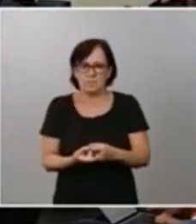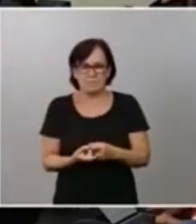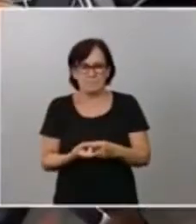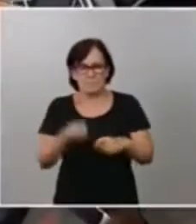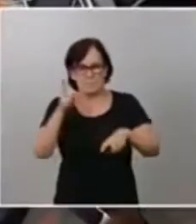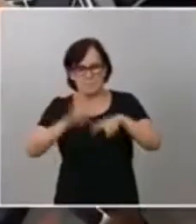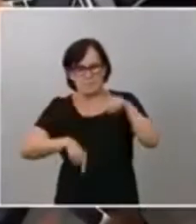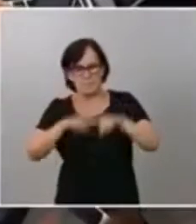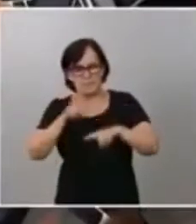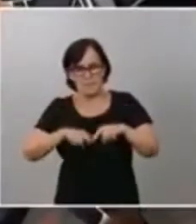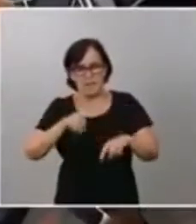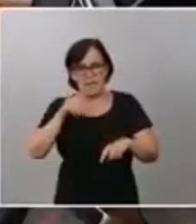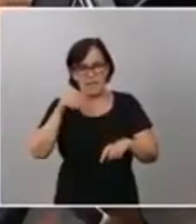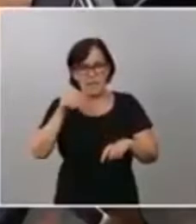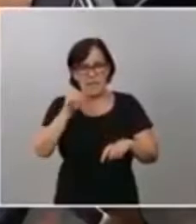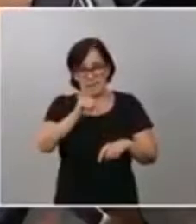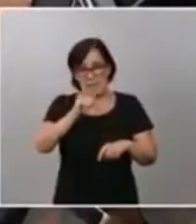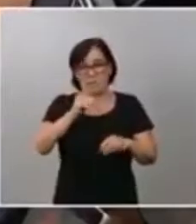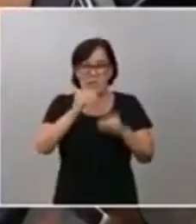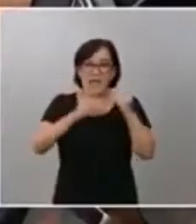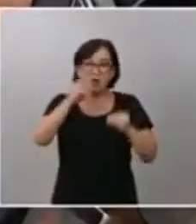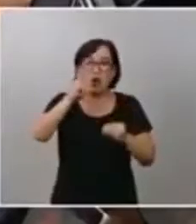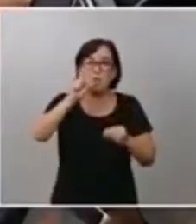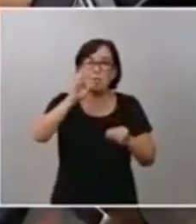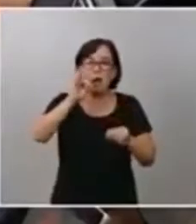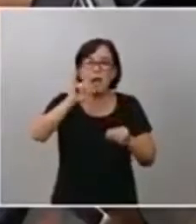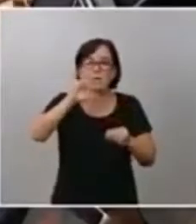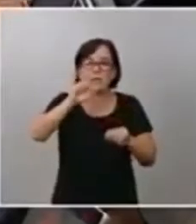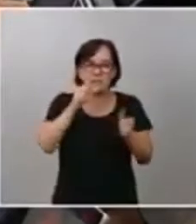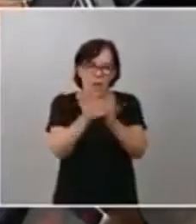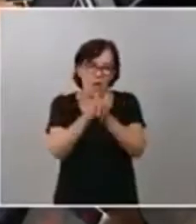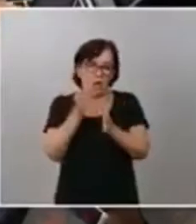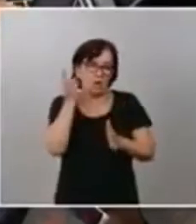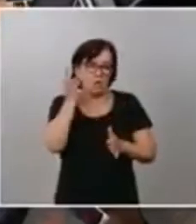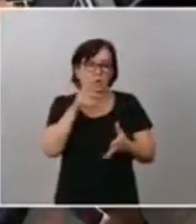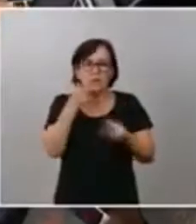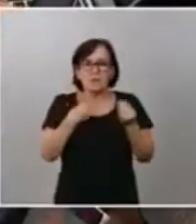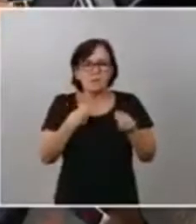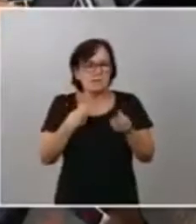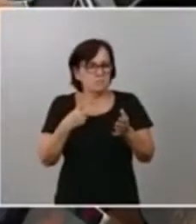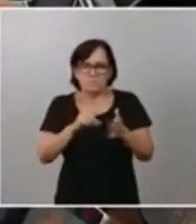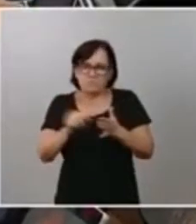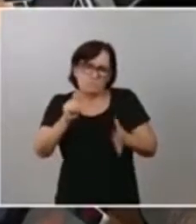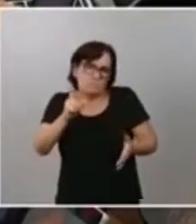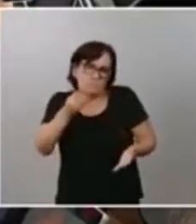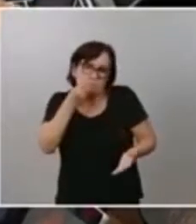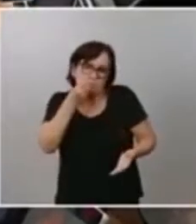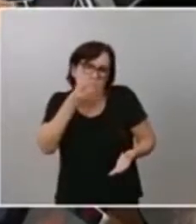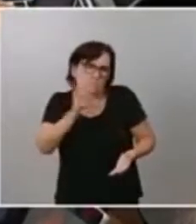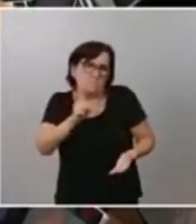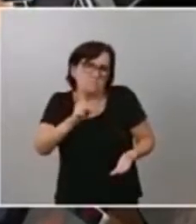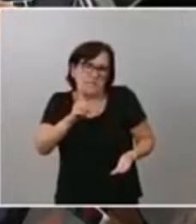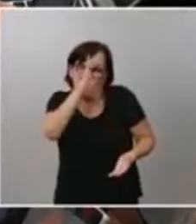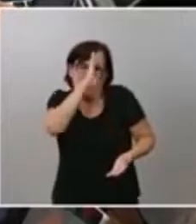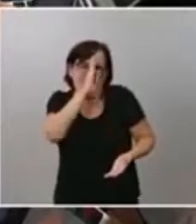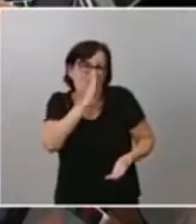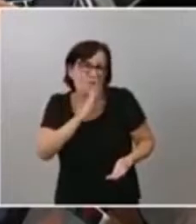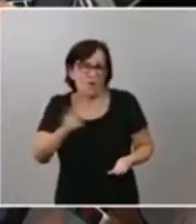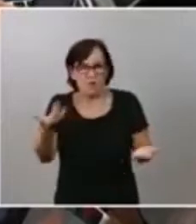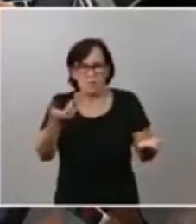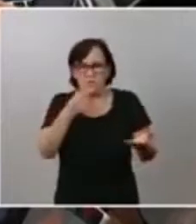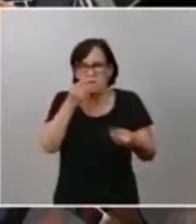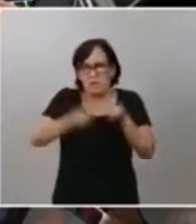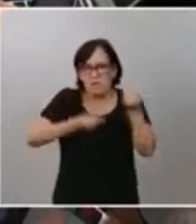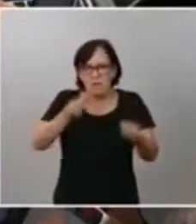que ha hecho Patricia, que lo que hemos asistido ha sido a una salida indigna de un exjefe del Estado y a boga, además, por abrir